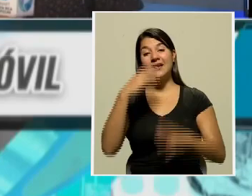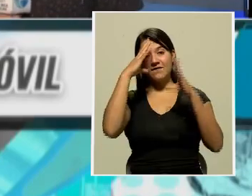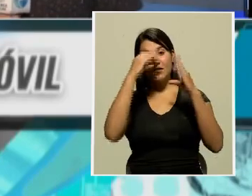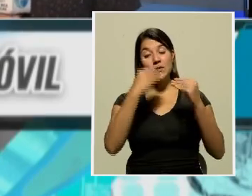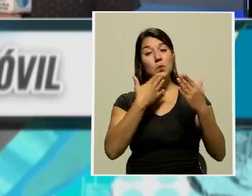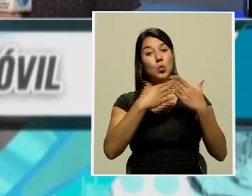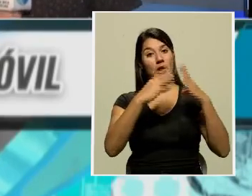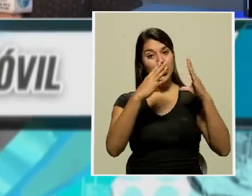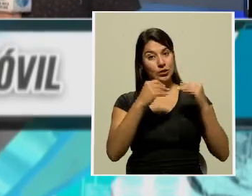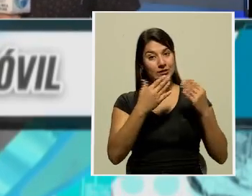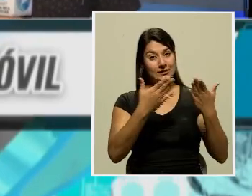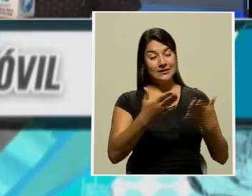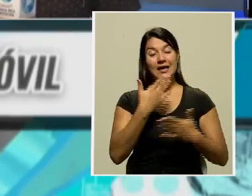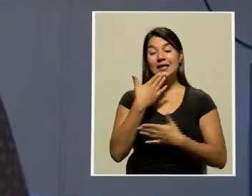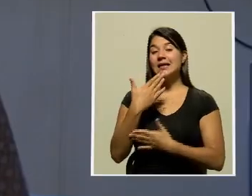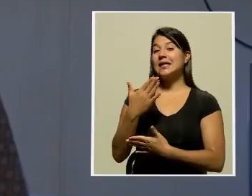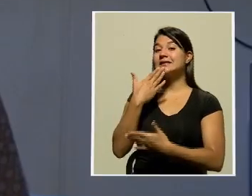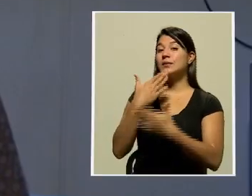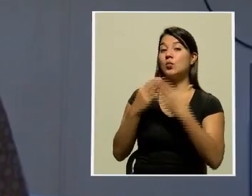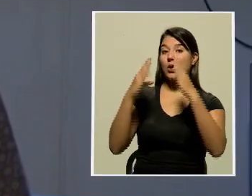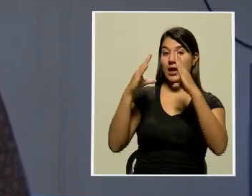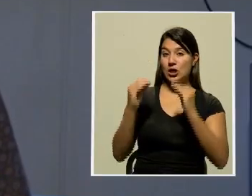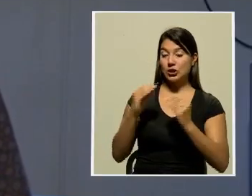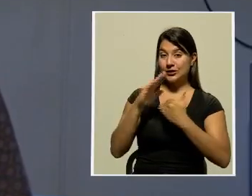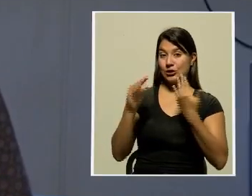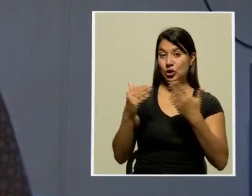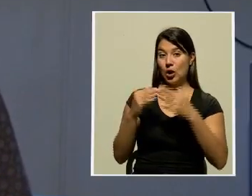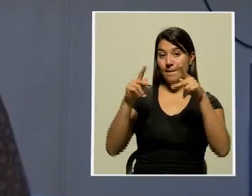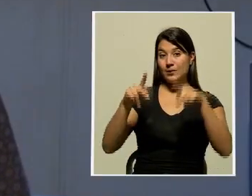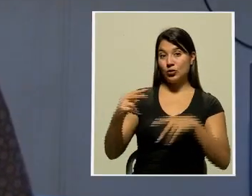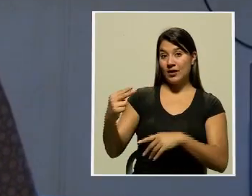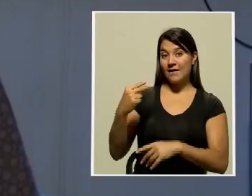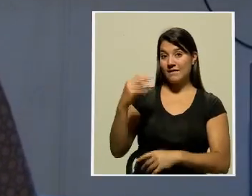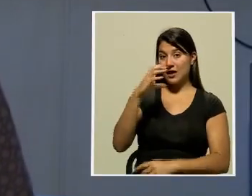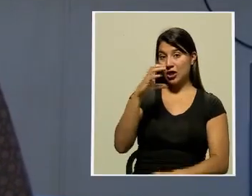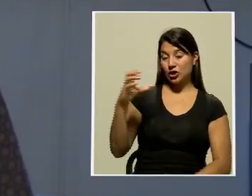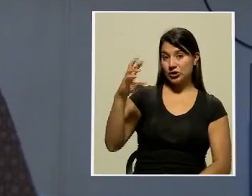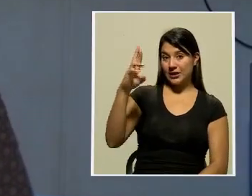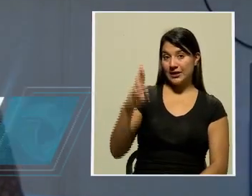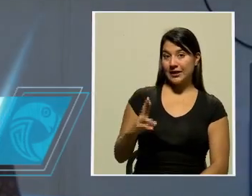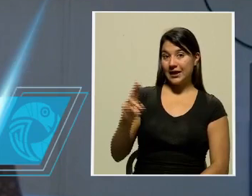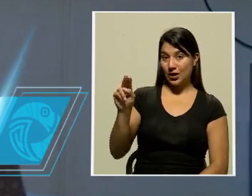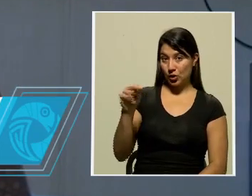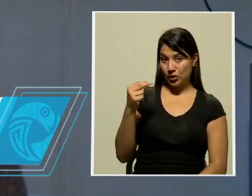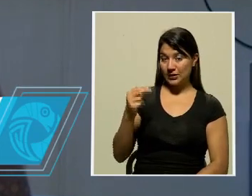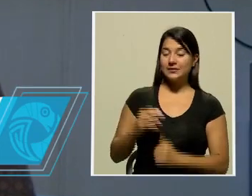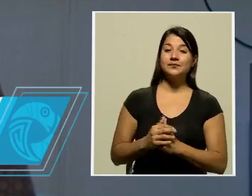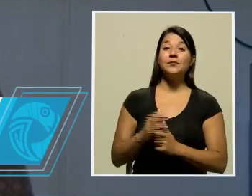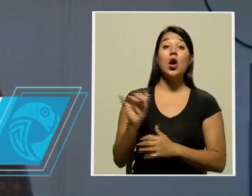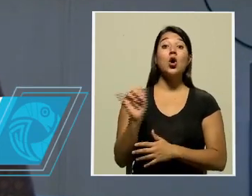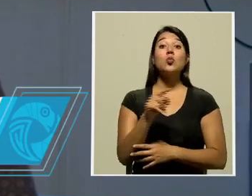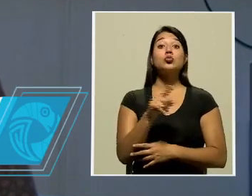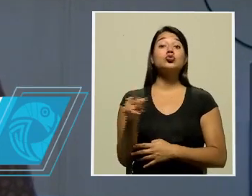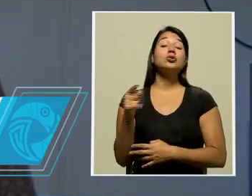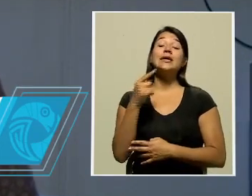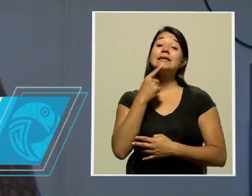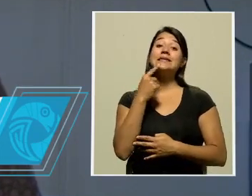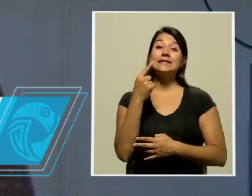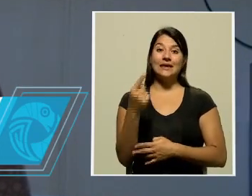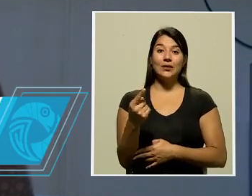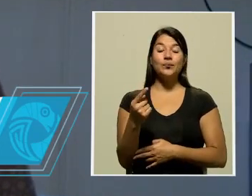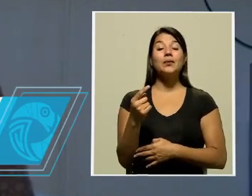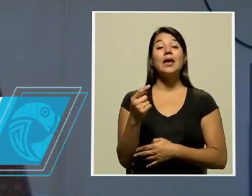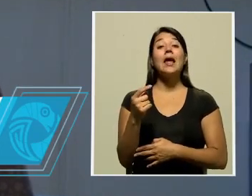Gracias, buenas noches a todos los que nos siguen a través de Costa Rica Noticias. Como le estaban diciendo anteriormente, el presidente